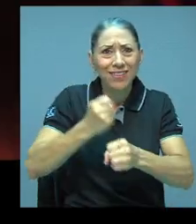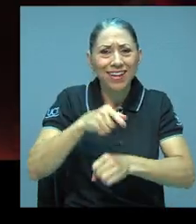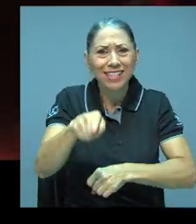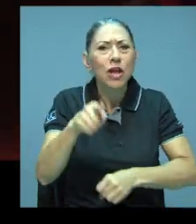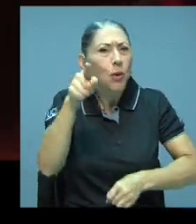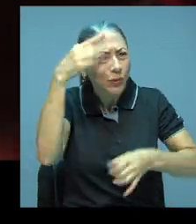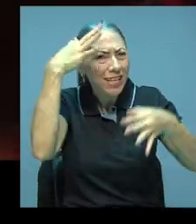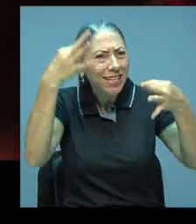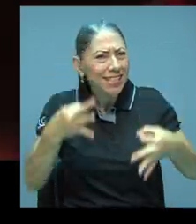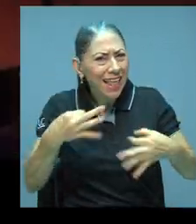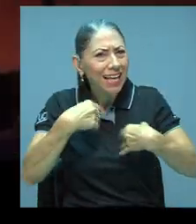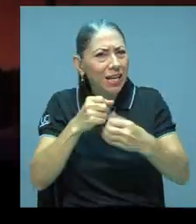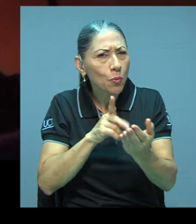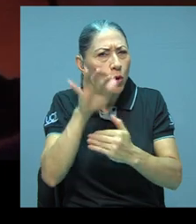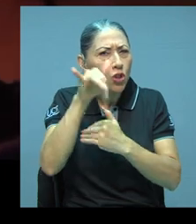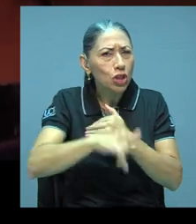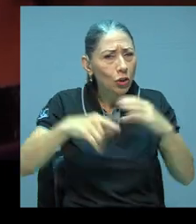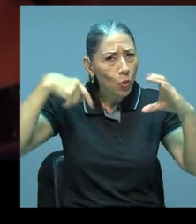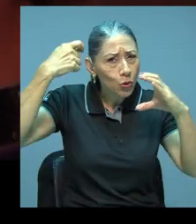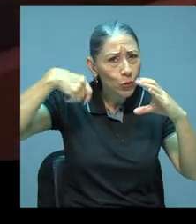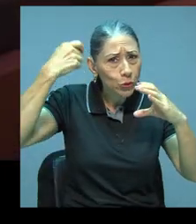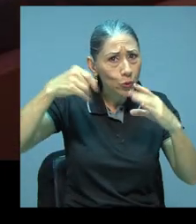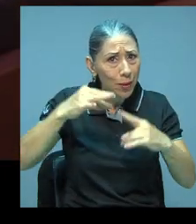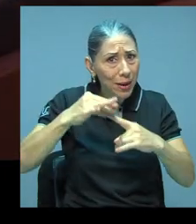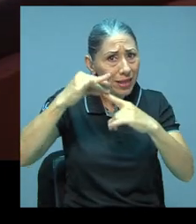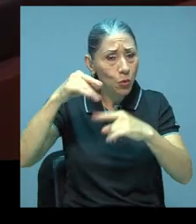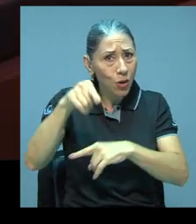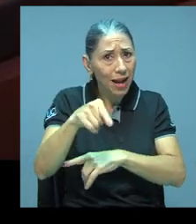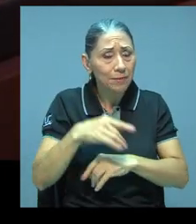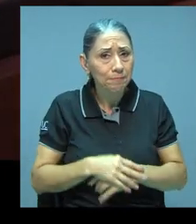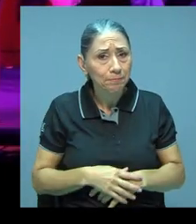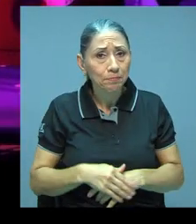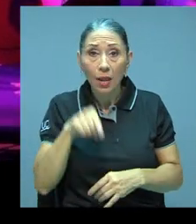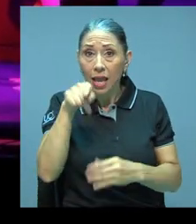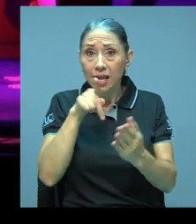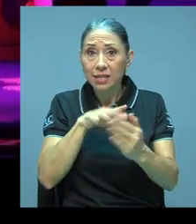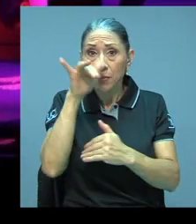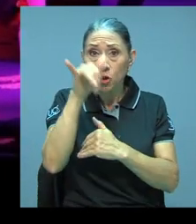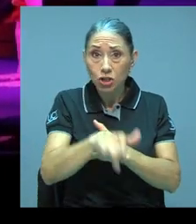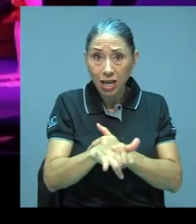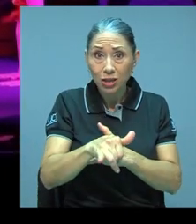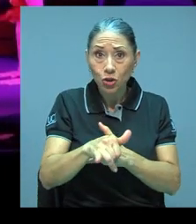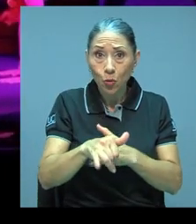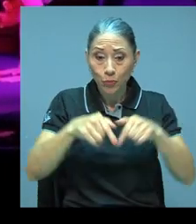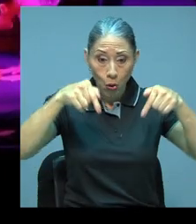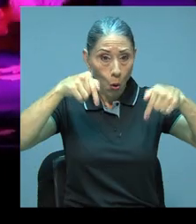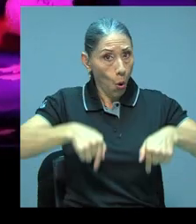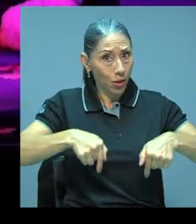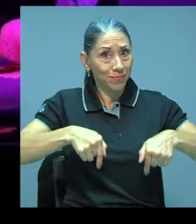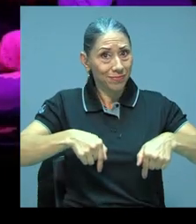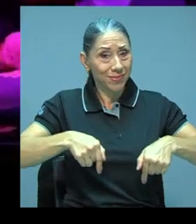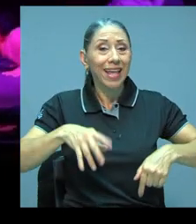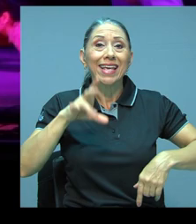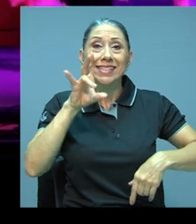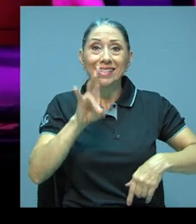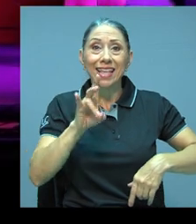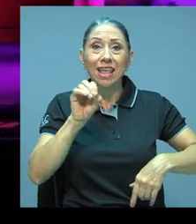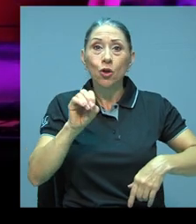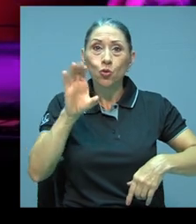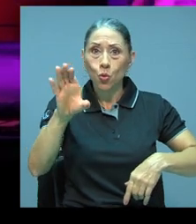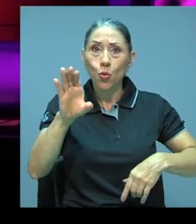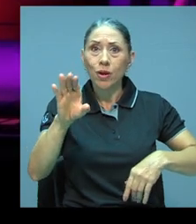Ustedes entonces deciden hacer un proyecto audiovisual en particular. Este proyecto fue lanzado el día de hoy, 7